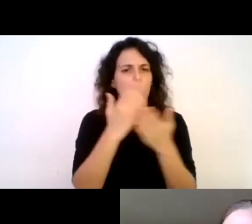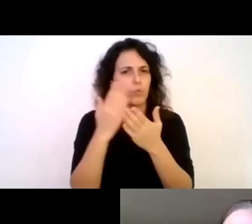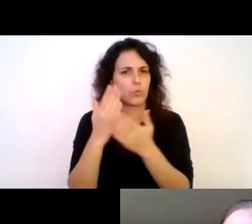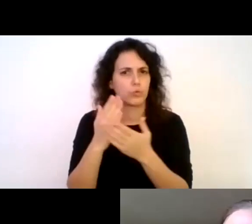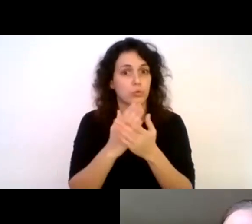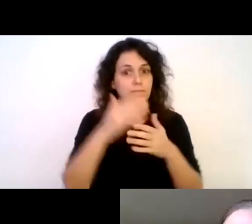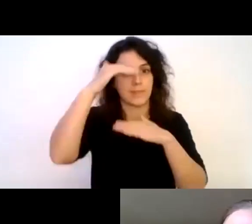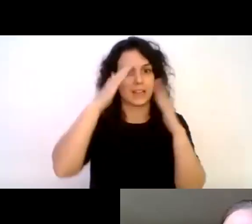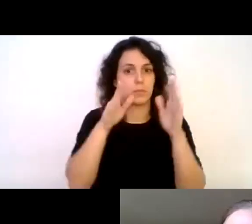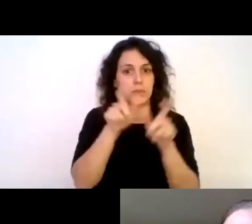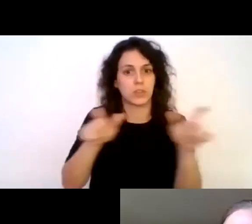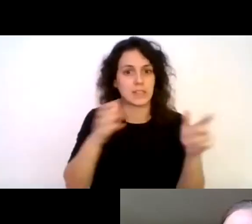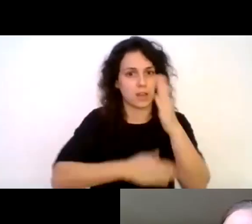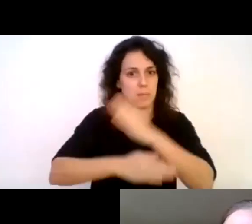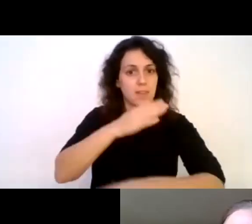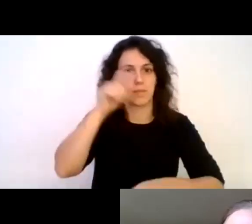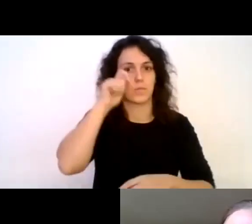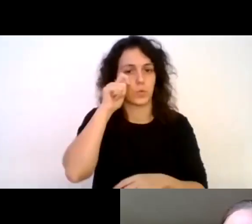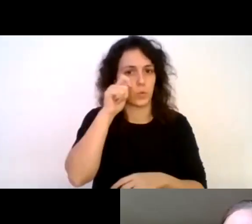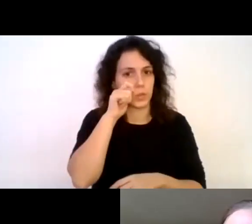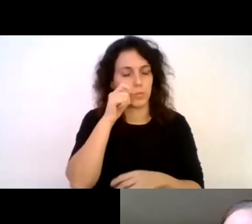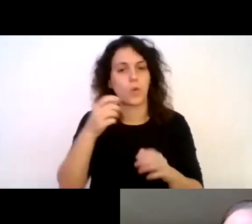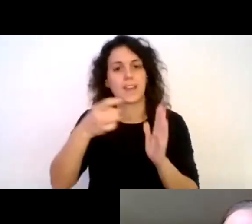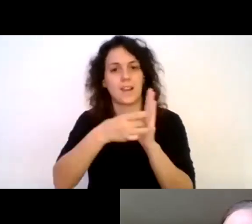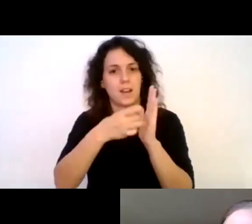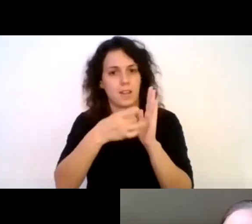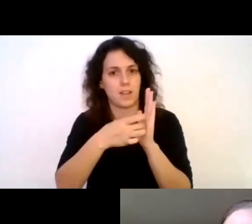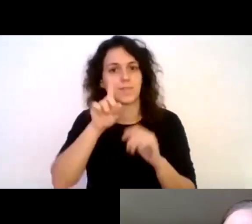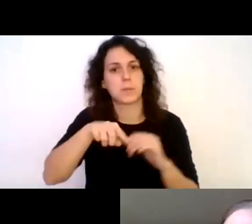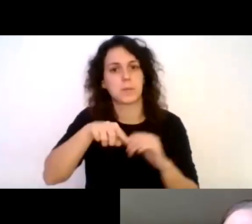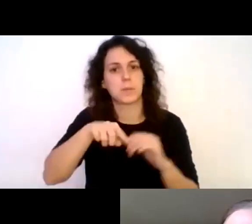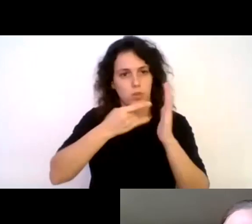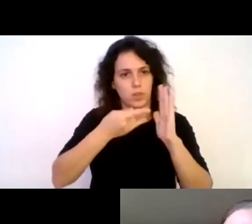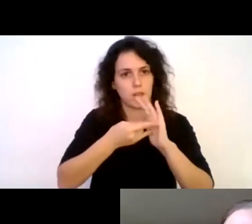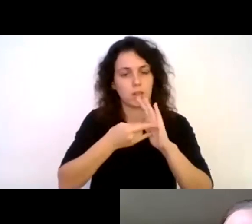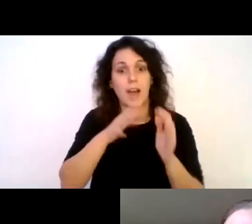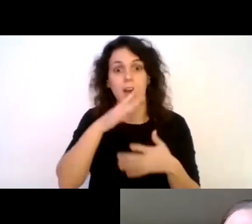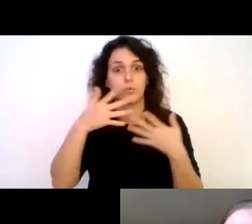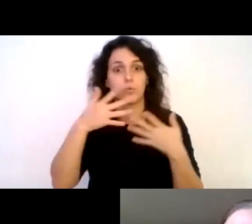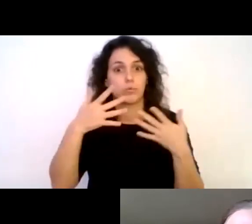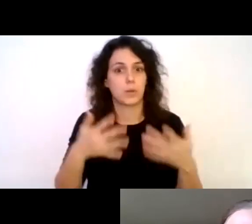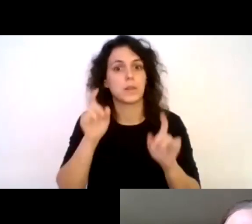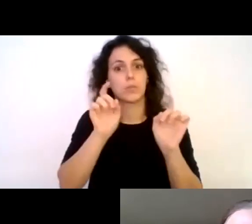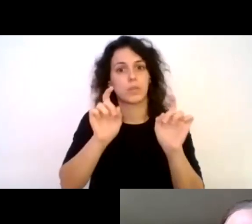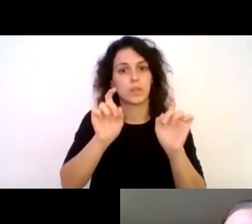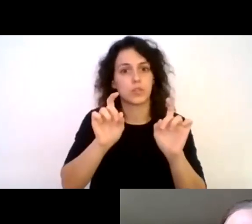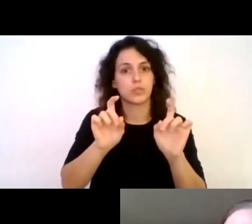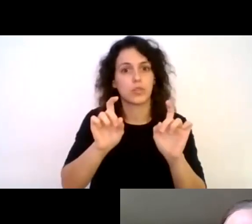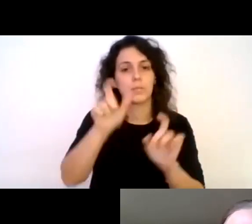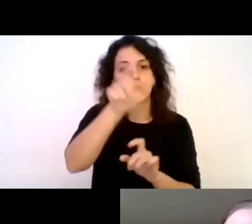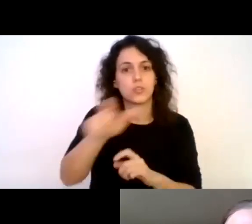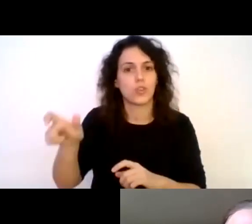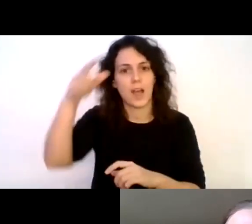discapacidad en turismo, calidad en turismo, gestión de proyectos. Actualmente es profesor de alumnos tesistas,